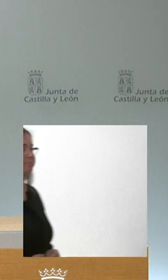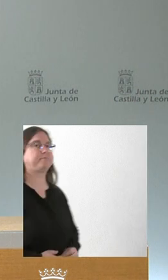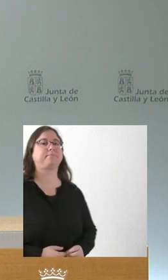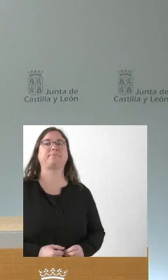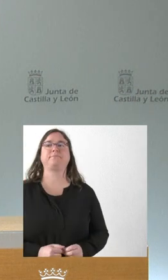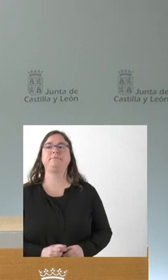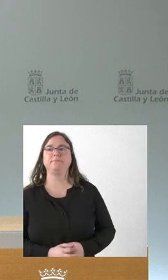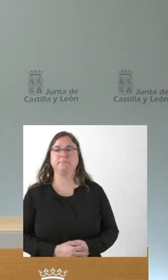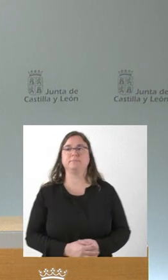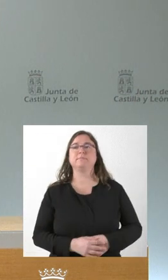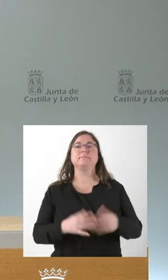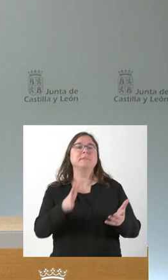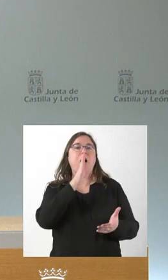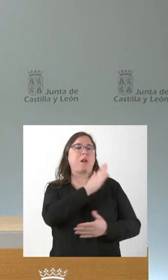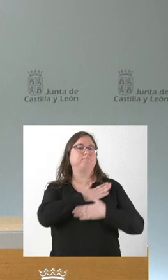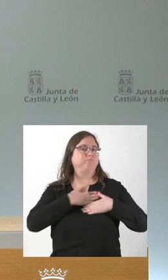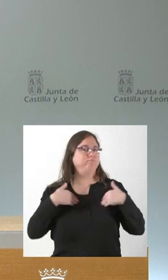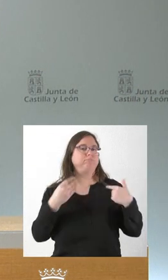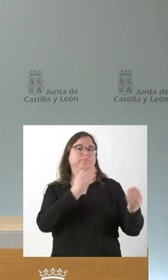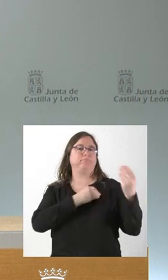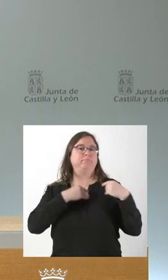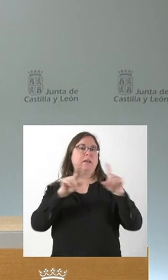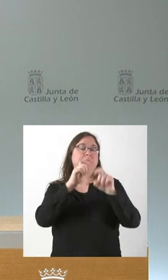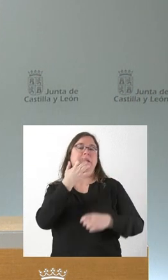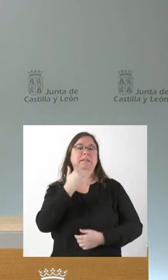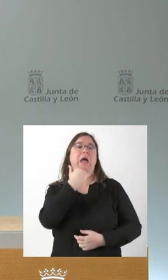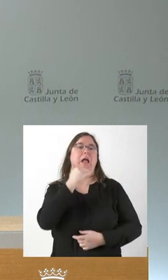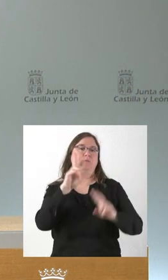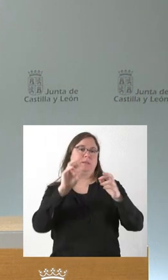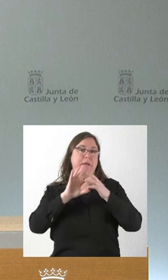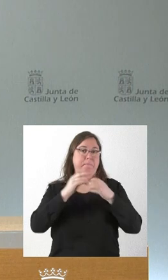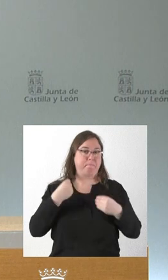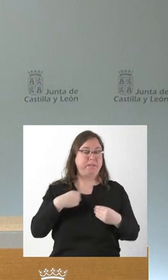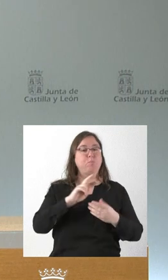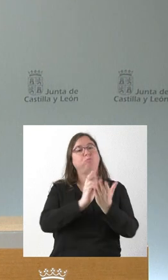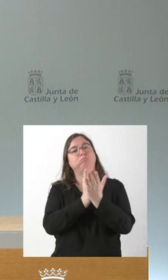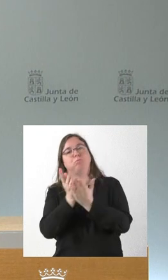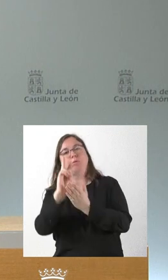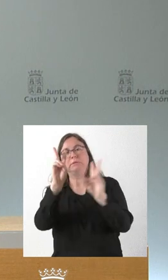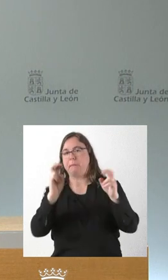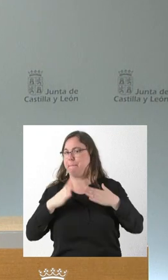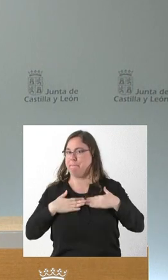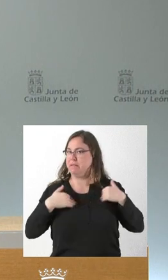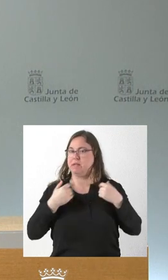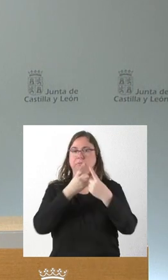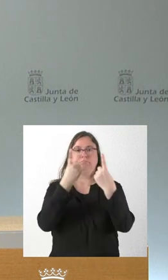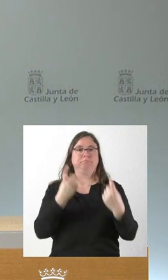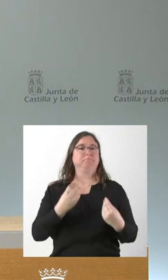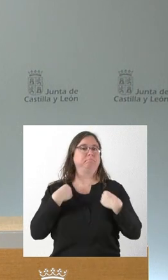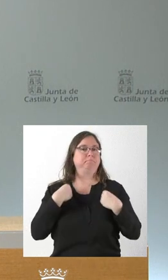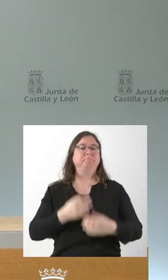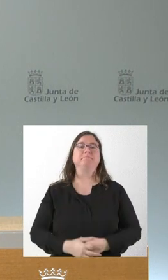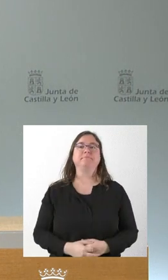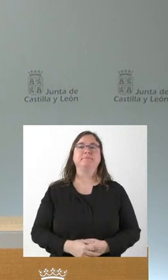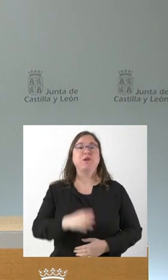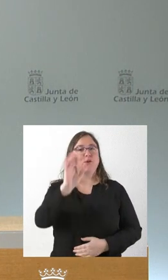sus preguntas, por si hubiera alguna en relación con estas cuestiones o sobre cualquier otra que desearan formular. Sí, hola,